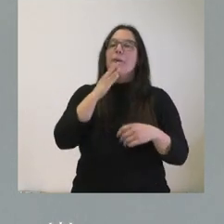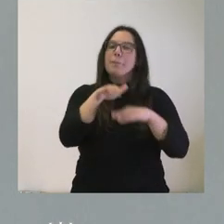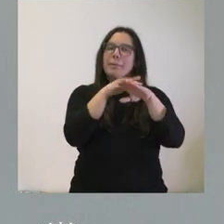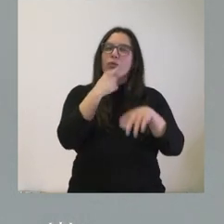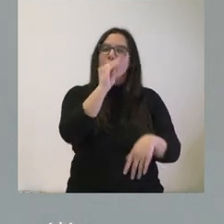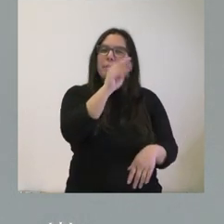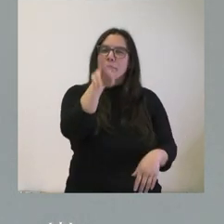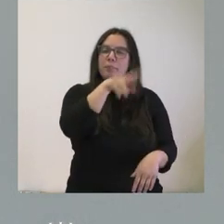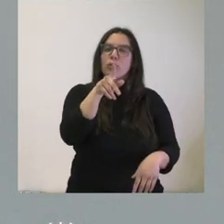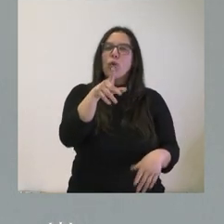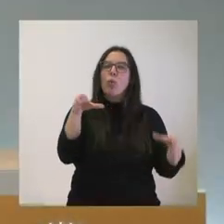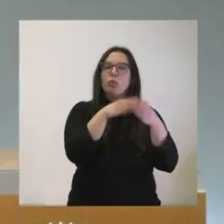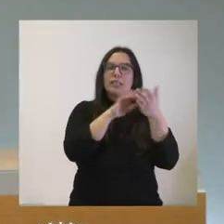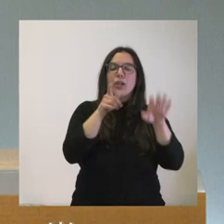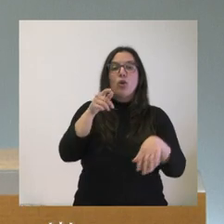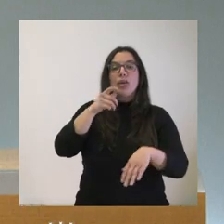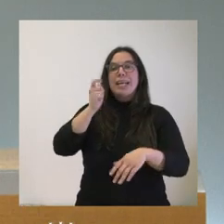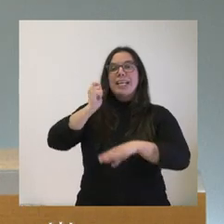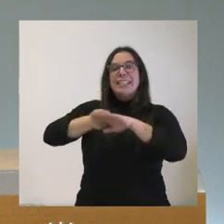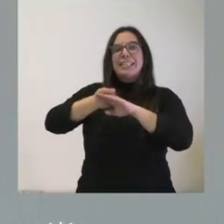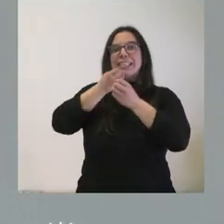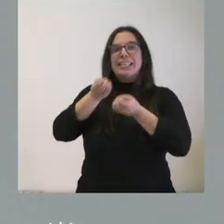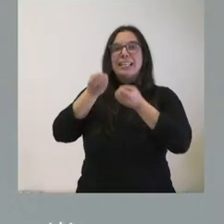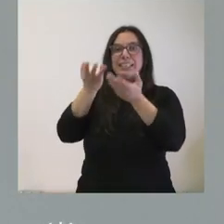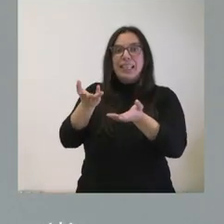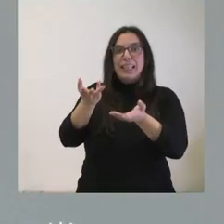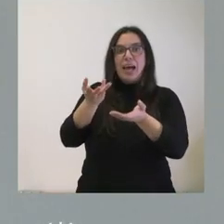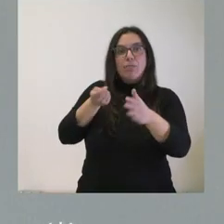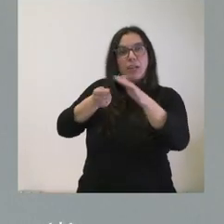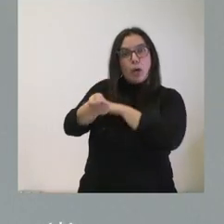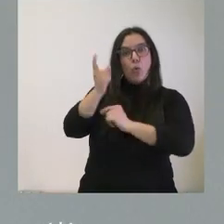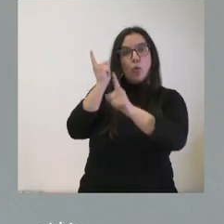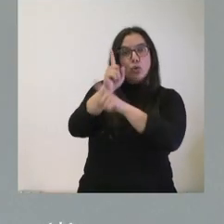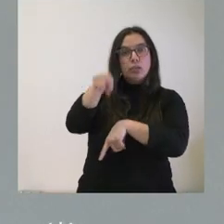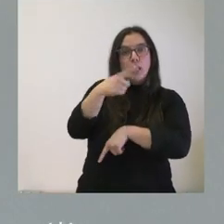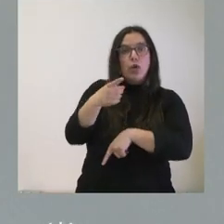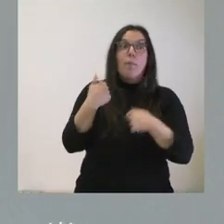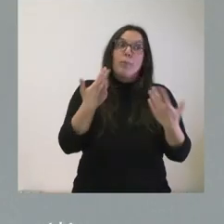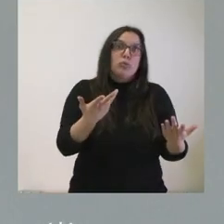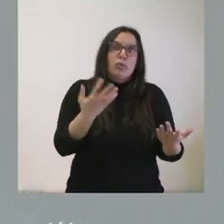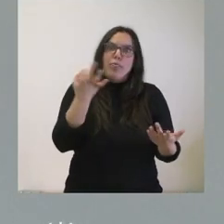pero no me queda claro si la Junta va a recurrir o no, la sentencia. La vamos a analizar, ya es un poco pronto.